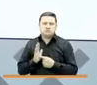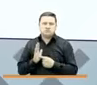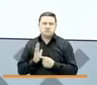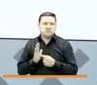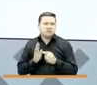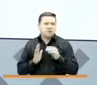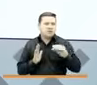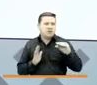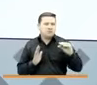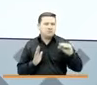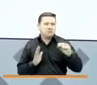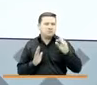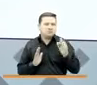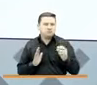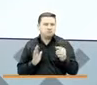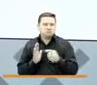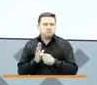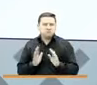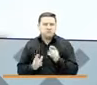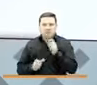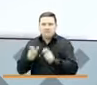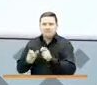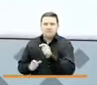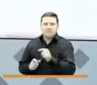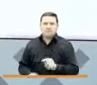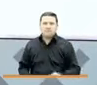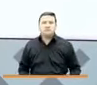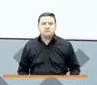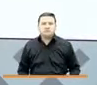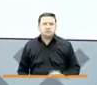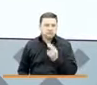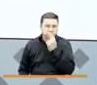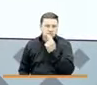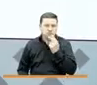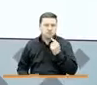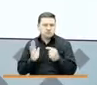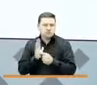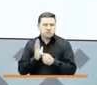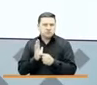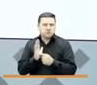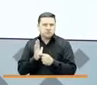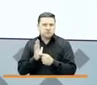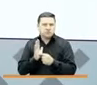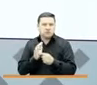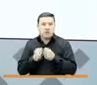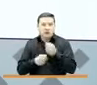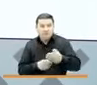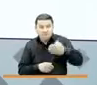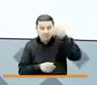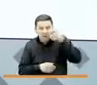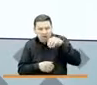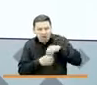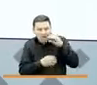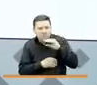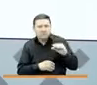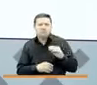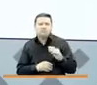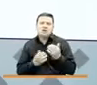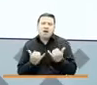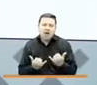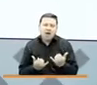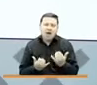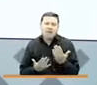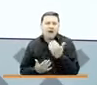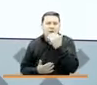pues son realmente las personas mayores que cumplen con esta ley de mayor de edad en Colombia. Pero había una